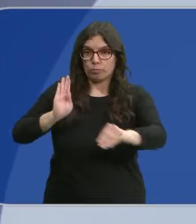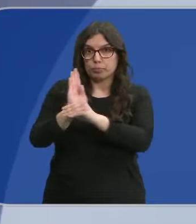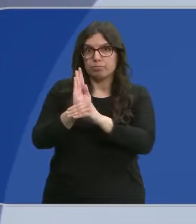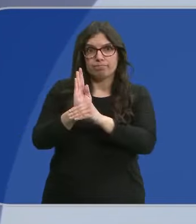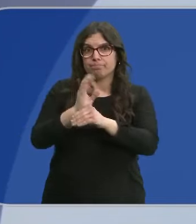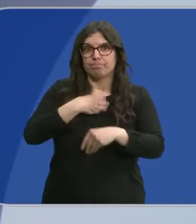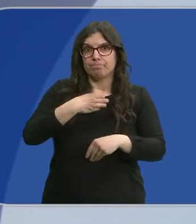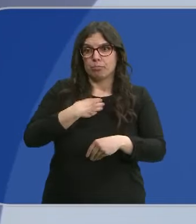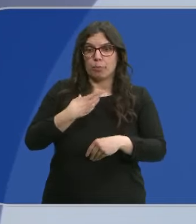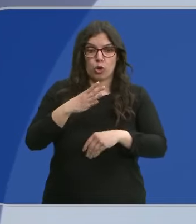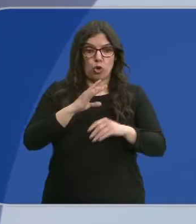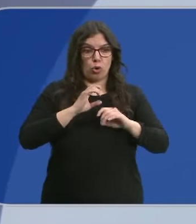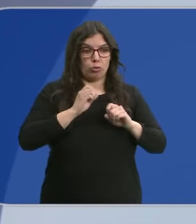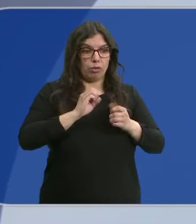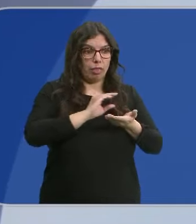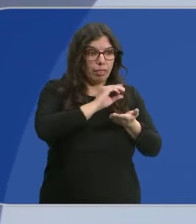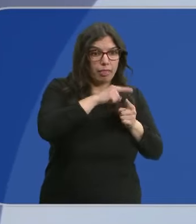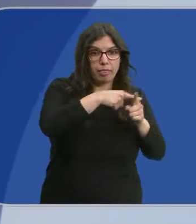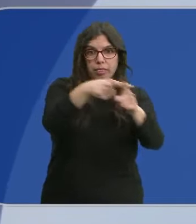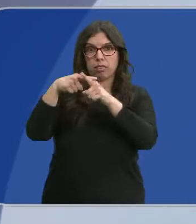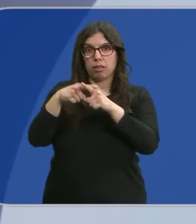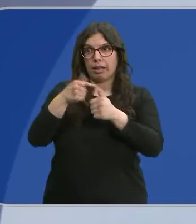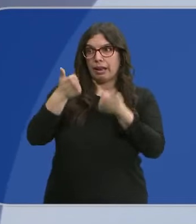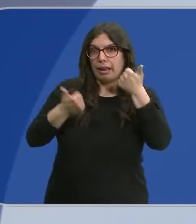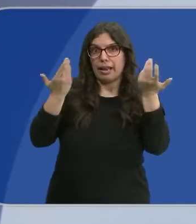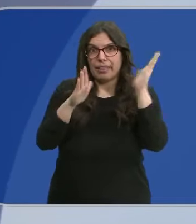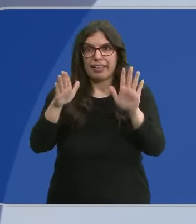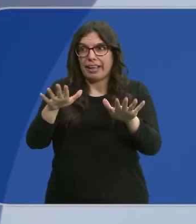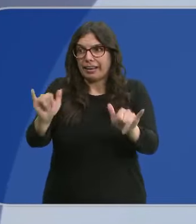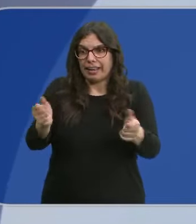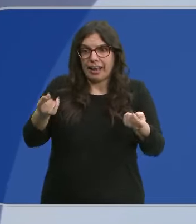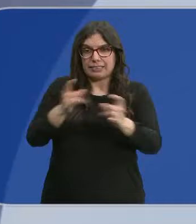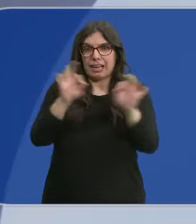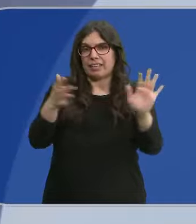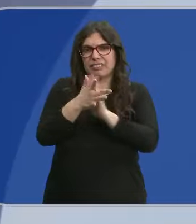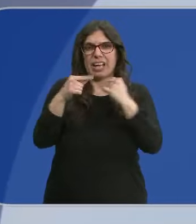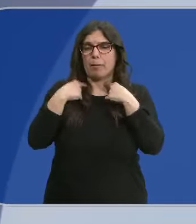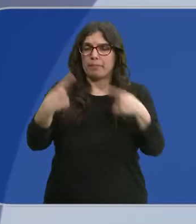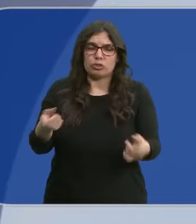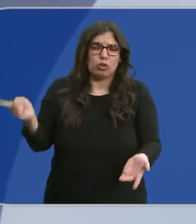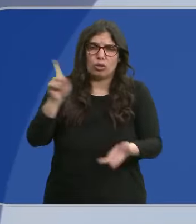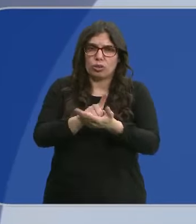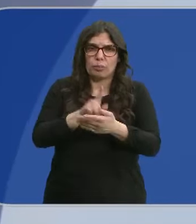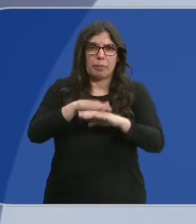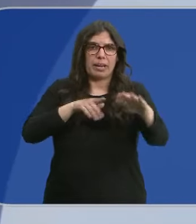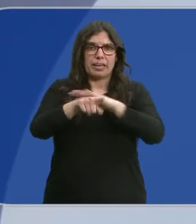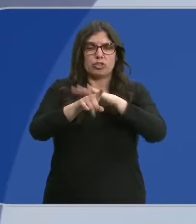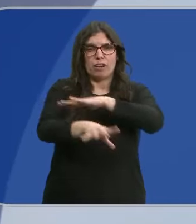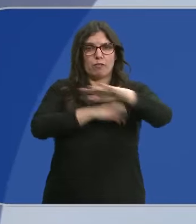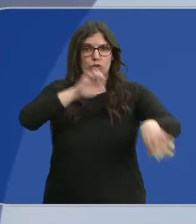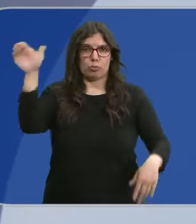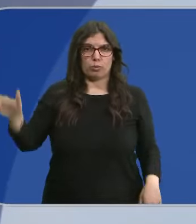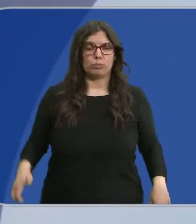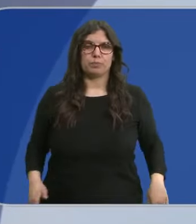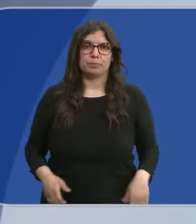gastan, ni se ejecutan, ni se licitan. Por lo tanto, estamos ante un fracaso una vez más en la gestión de los fondos